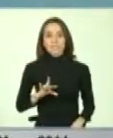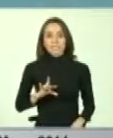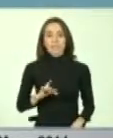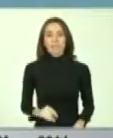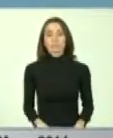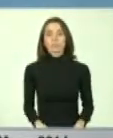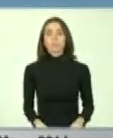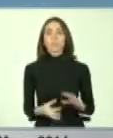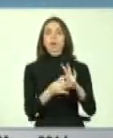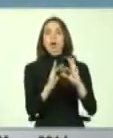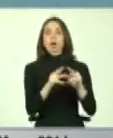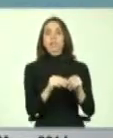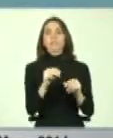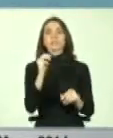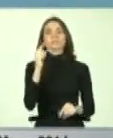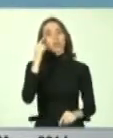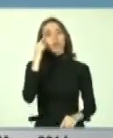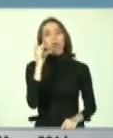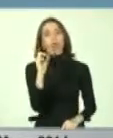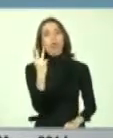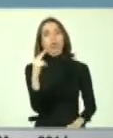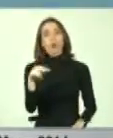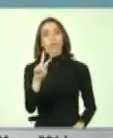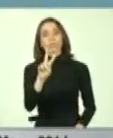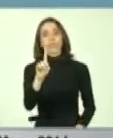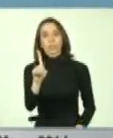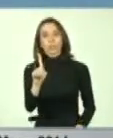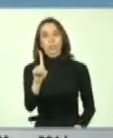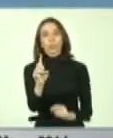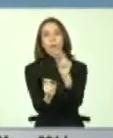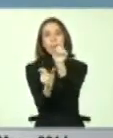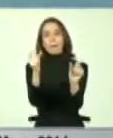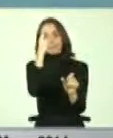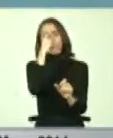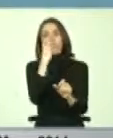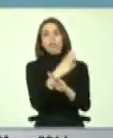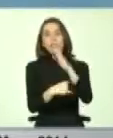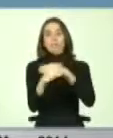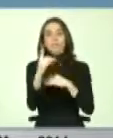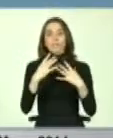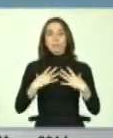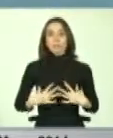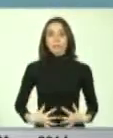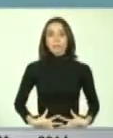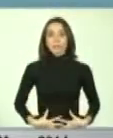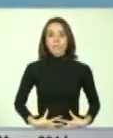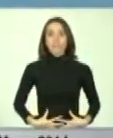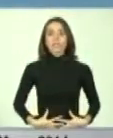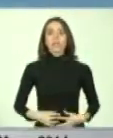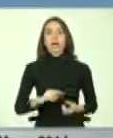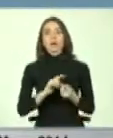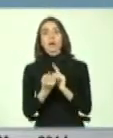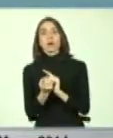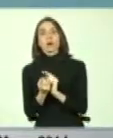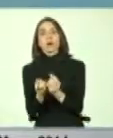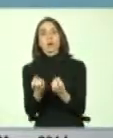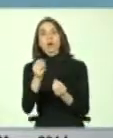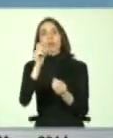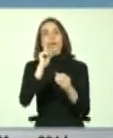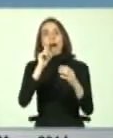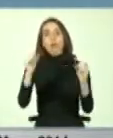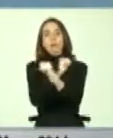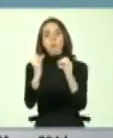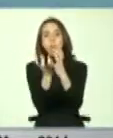la Organización Down 21, las personas con discapacidad física adquirida por los campos minados,